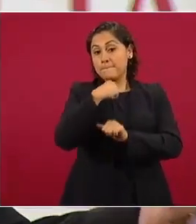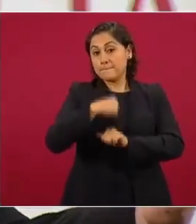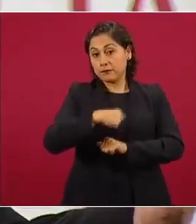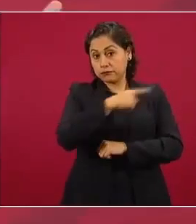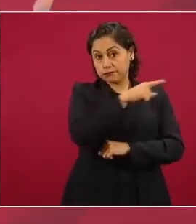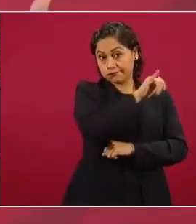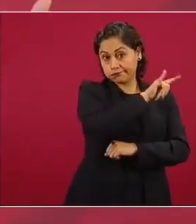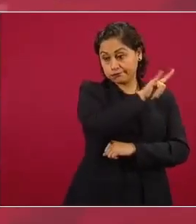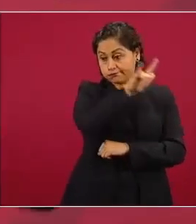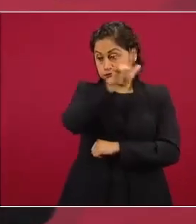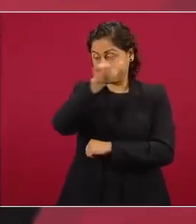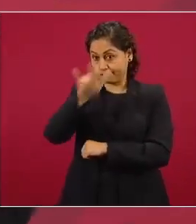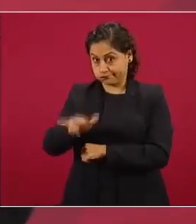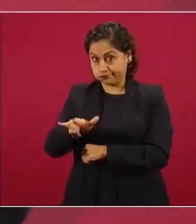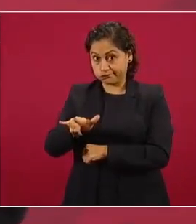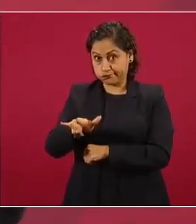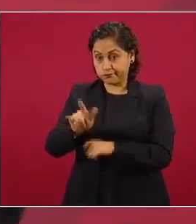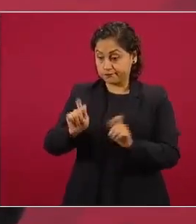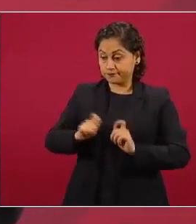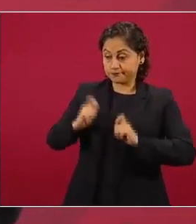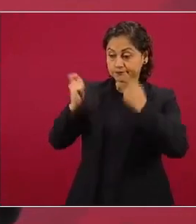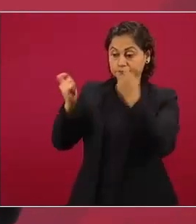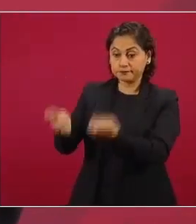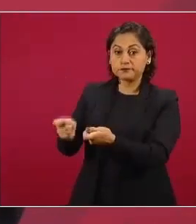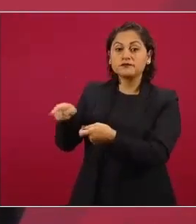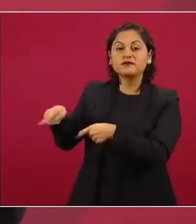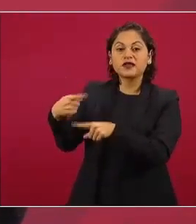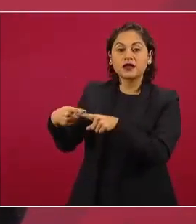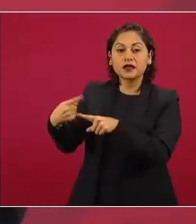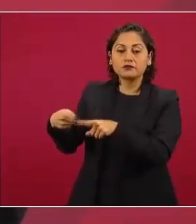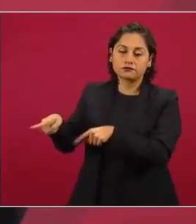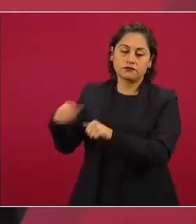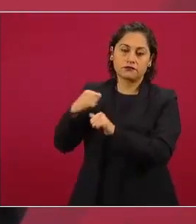disposición de quién de la Fiscalía General de la República